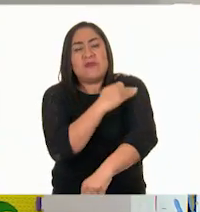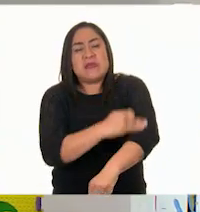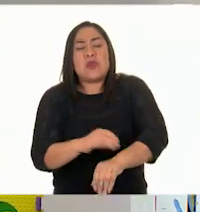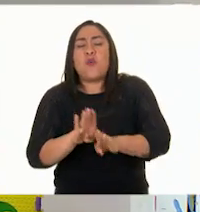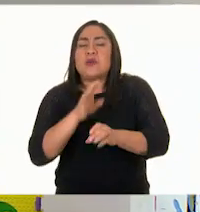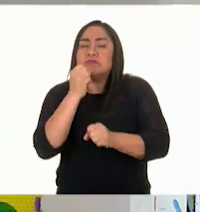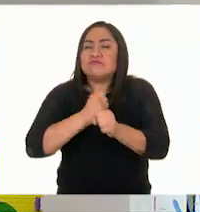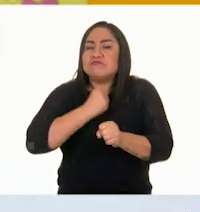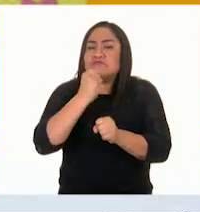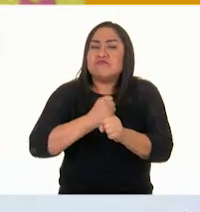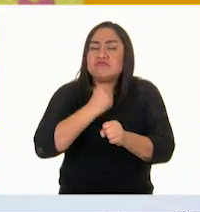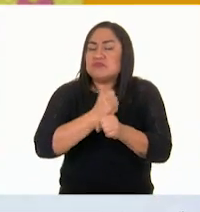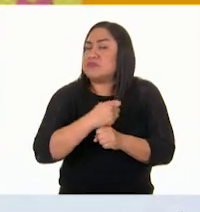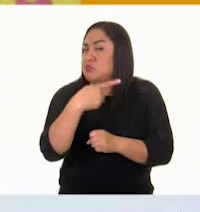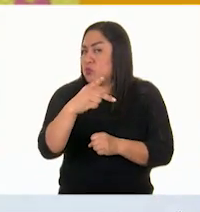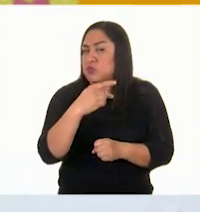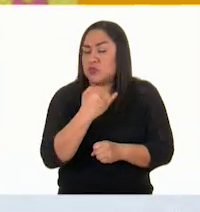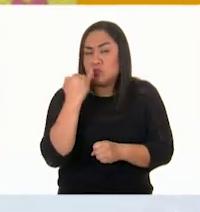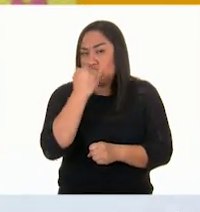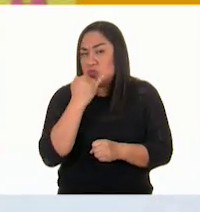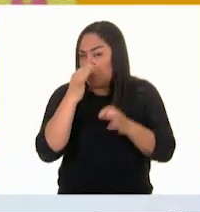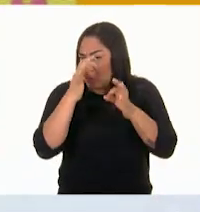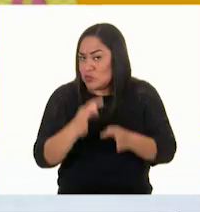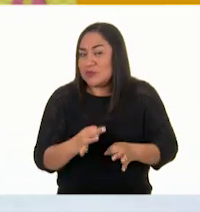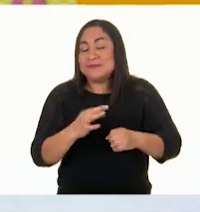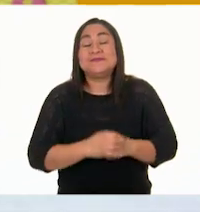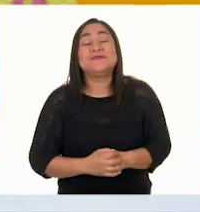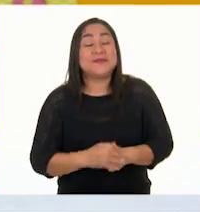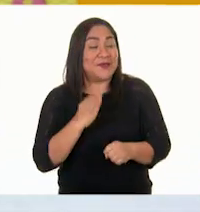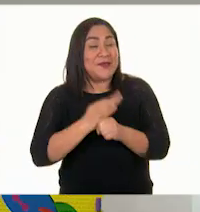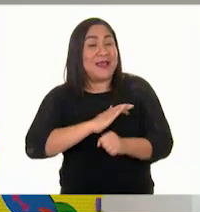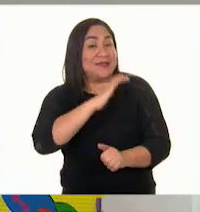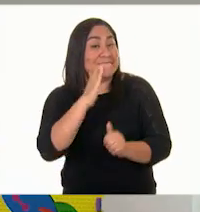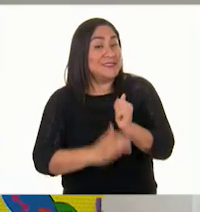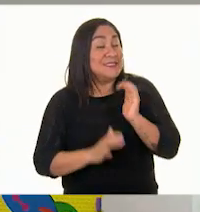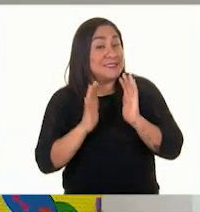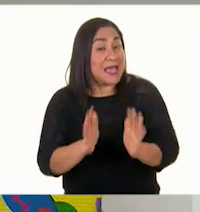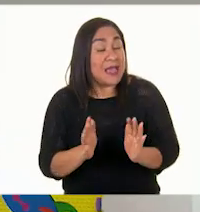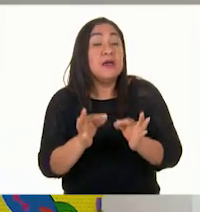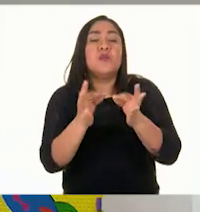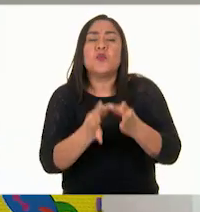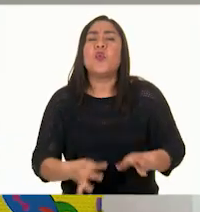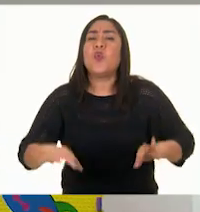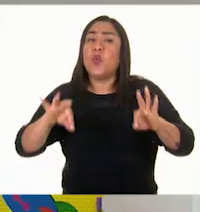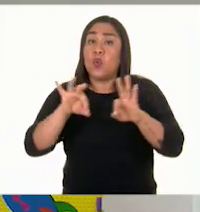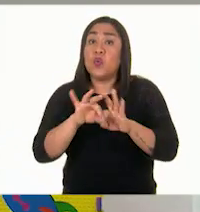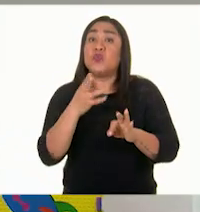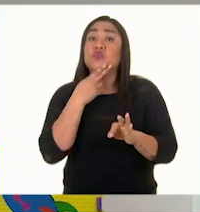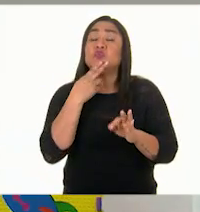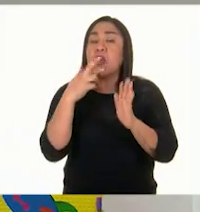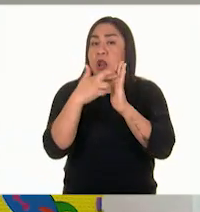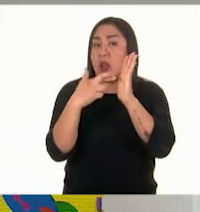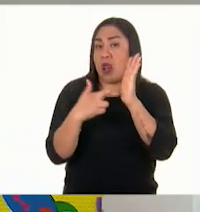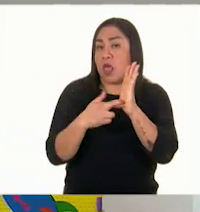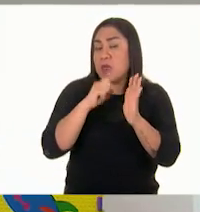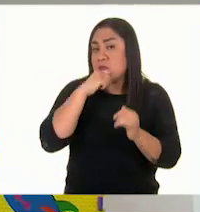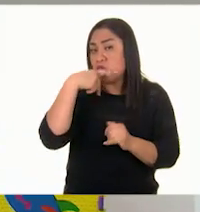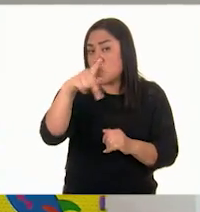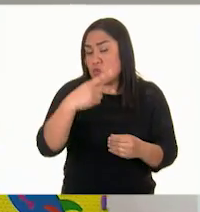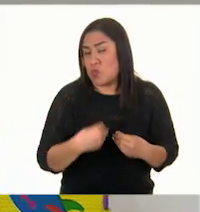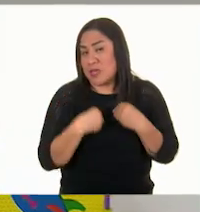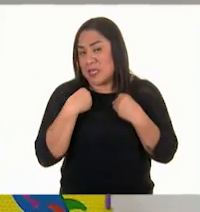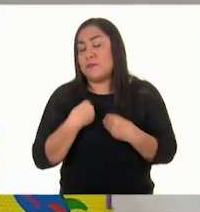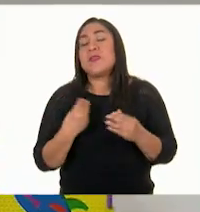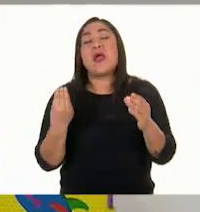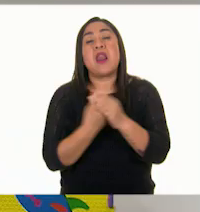tu familia en tu lengua materna. Por hoy hemos terminado con la importancia de las reglas en mi vida, en tu